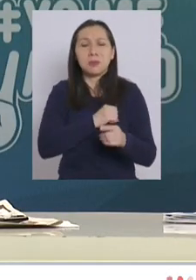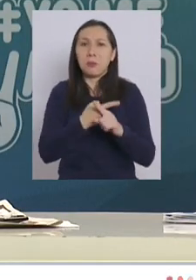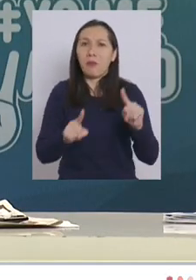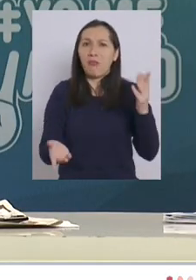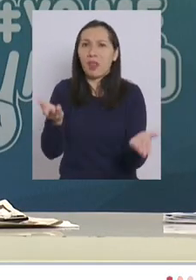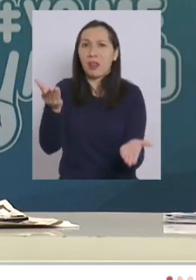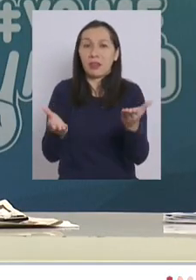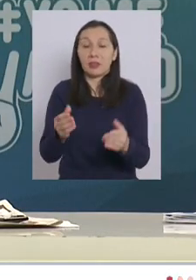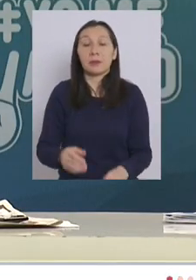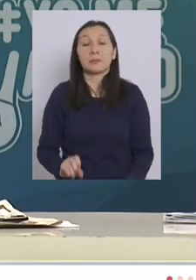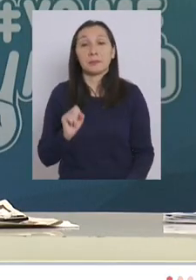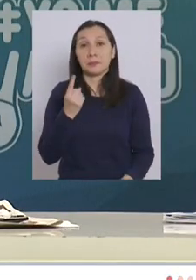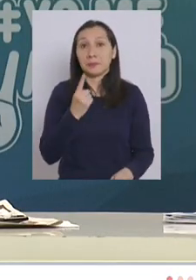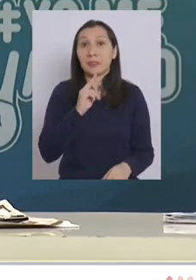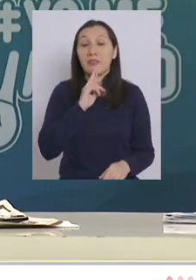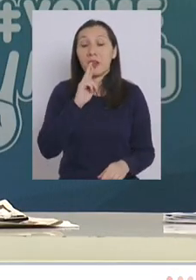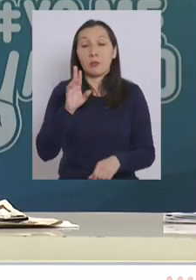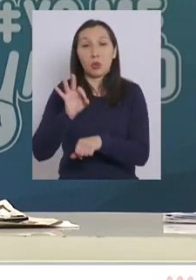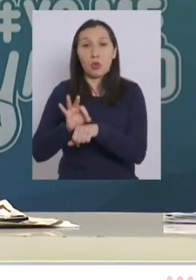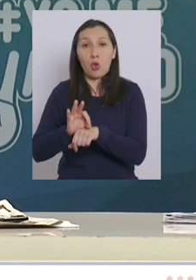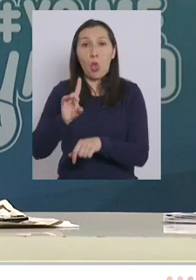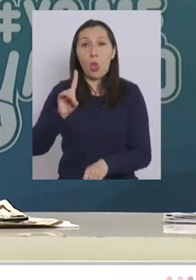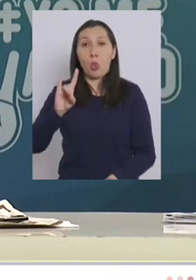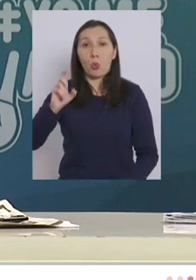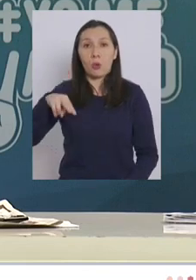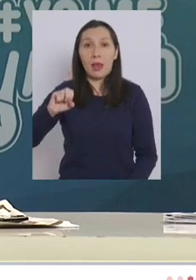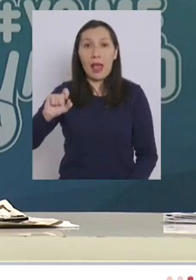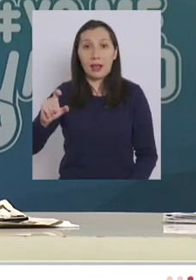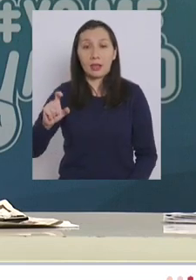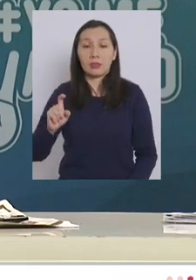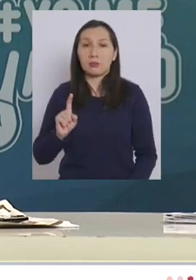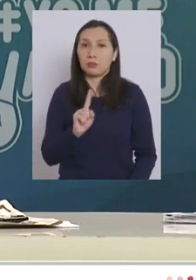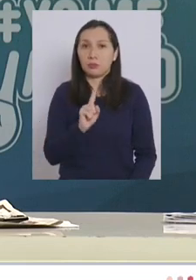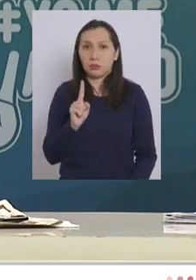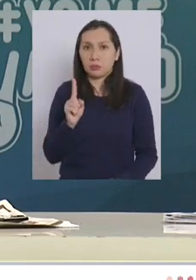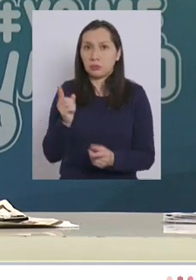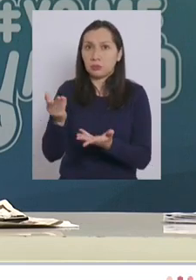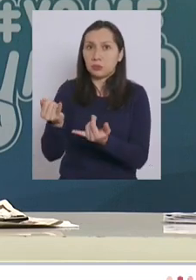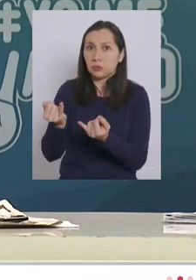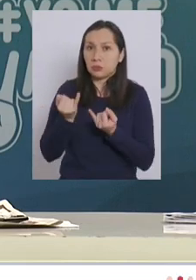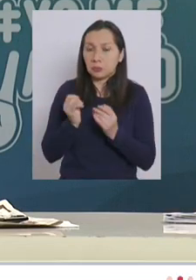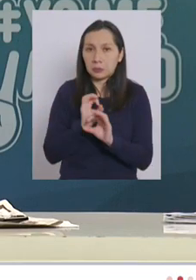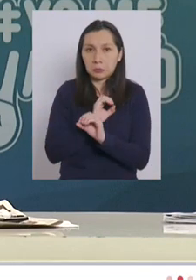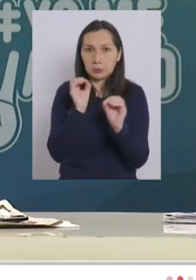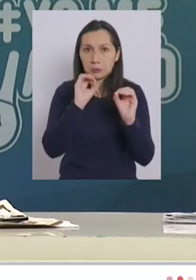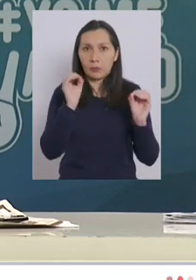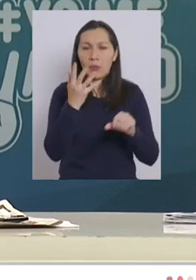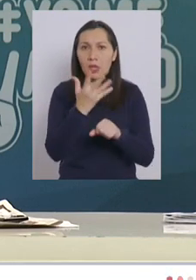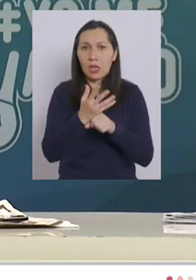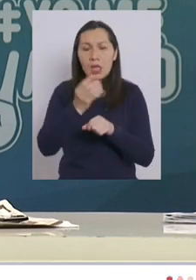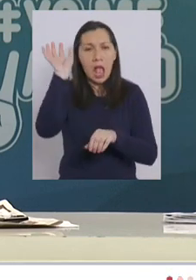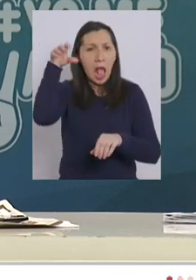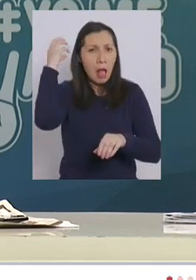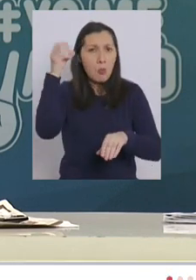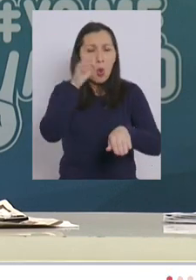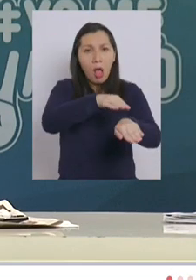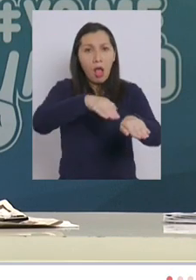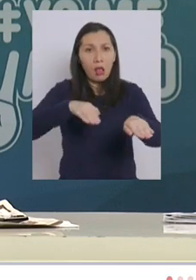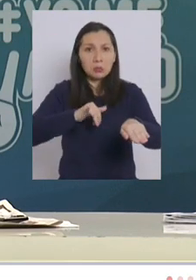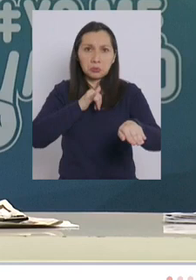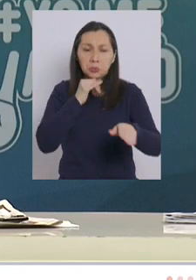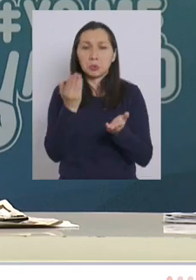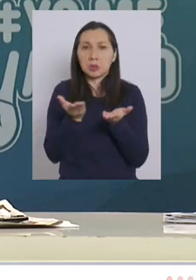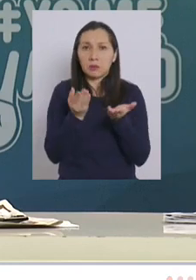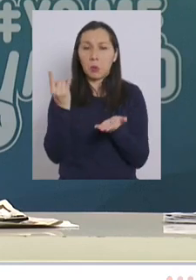de la pregunta la contestará el doctor Duñac no hemos recibido ninguna información de que hay ambulancias esperando en los